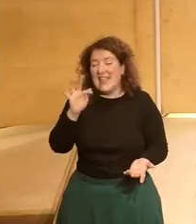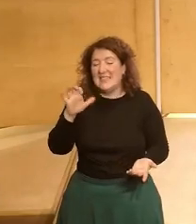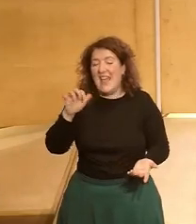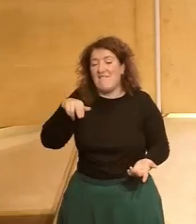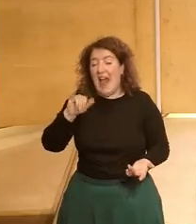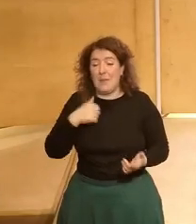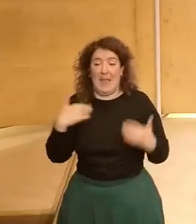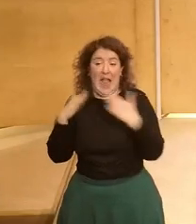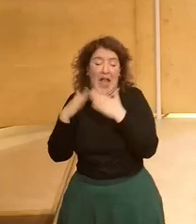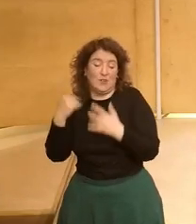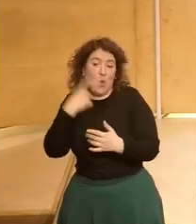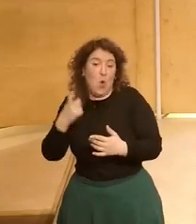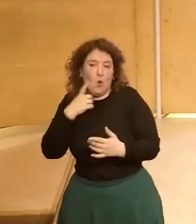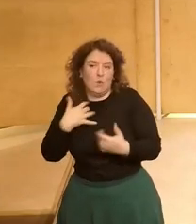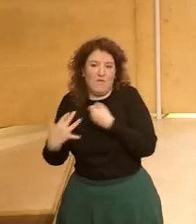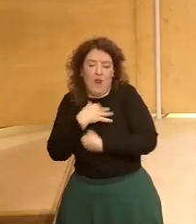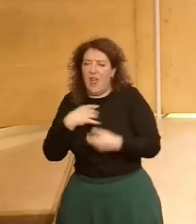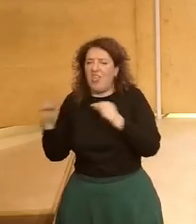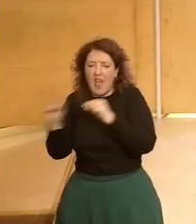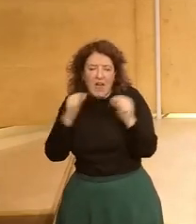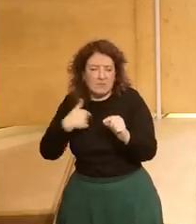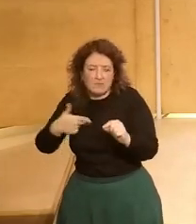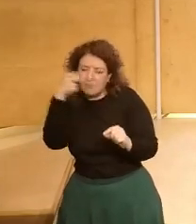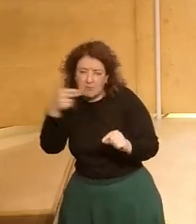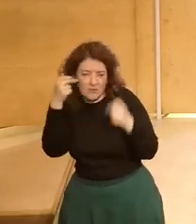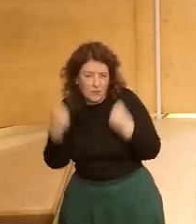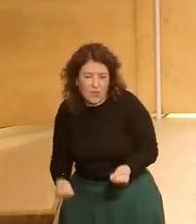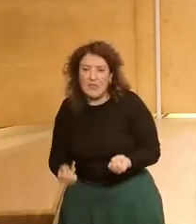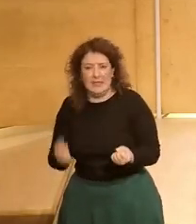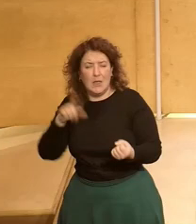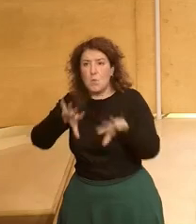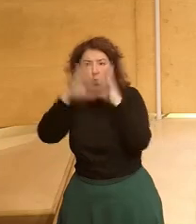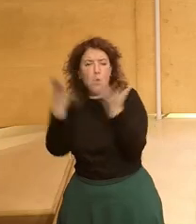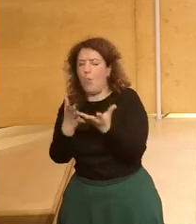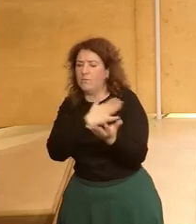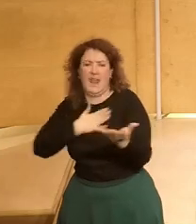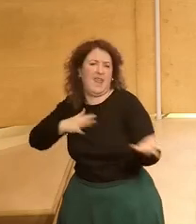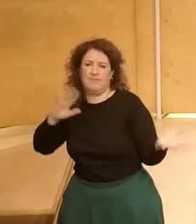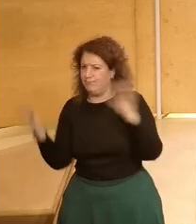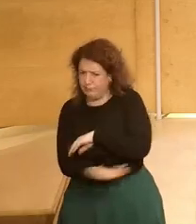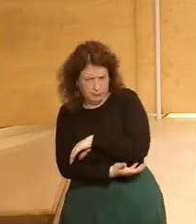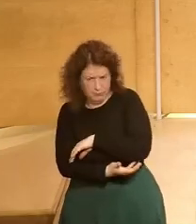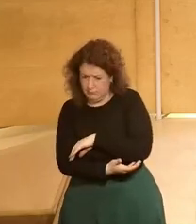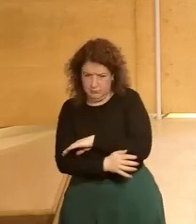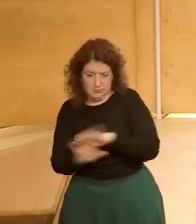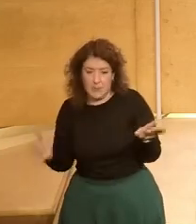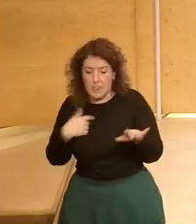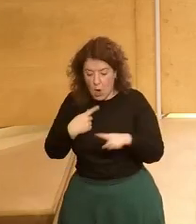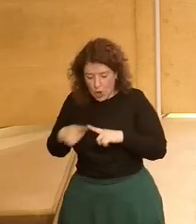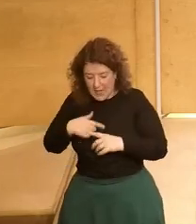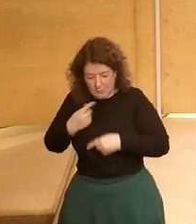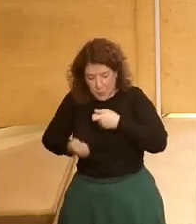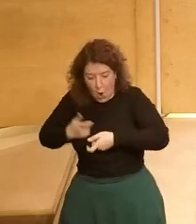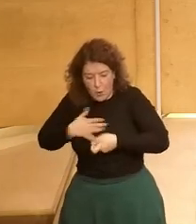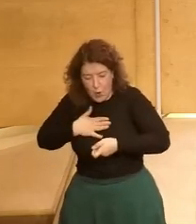vivido en mi casa y me ha interesado mucho los debates y sobre todo me ha interesado cambiar el mundo ¿cómo podía a través de mis acciones